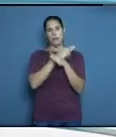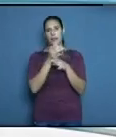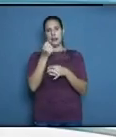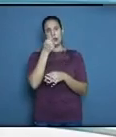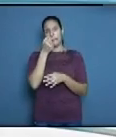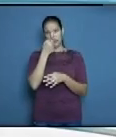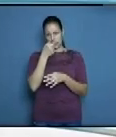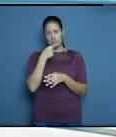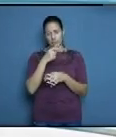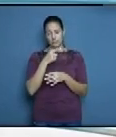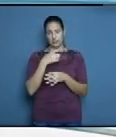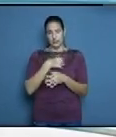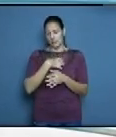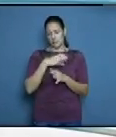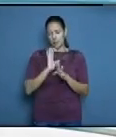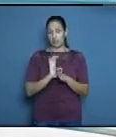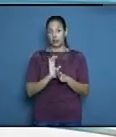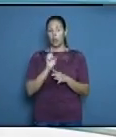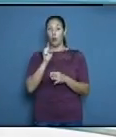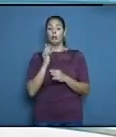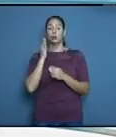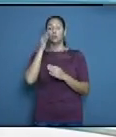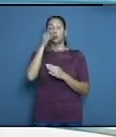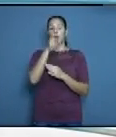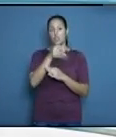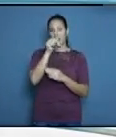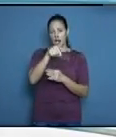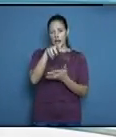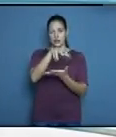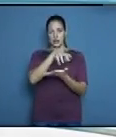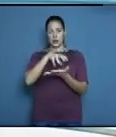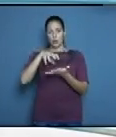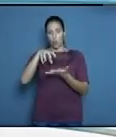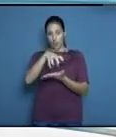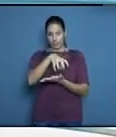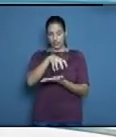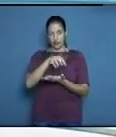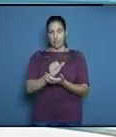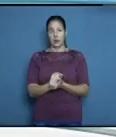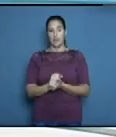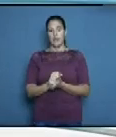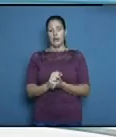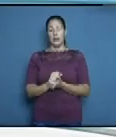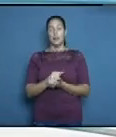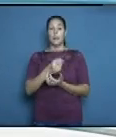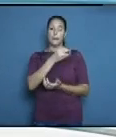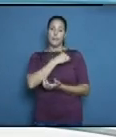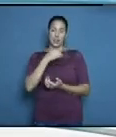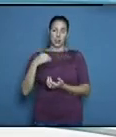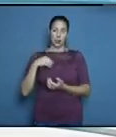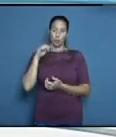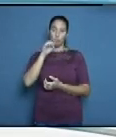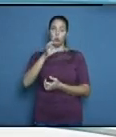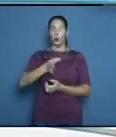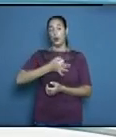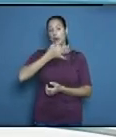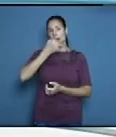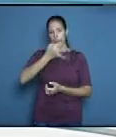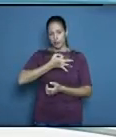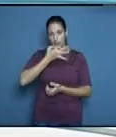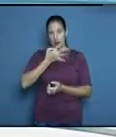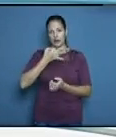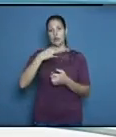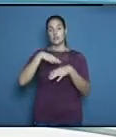hacen por alrededor de cada por 6 años el tratamiento dependiendo de donde sea la situación que tiene la persona se hace por